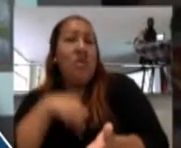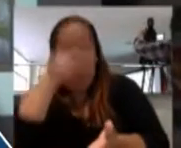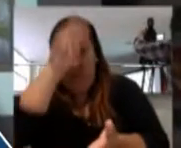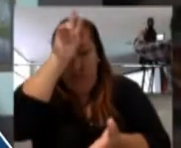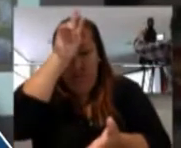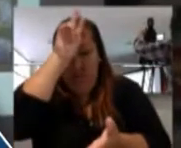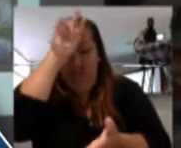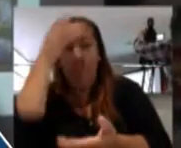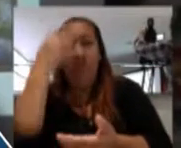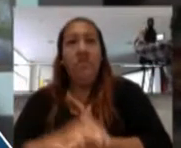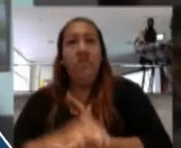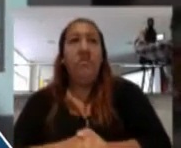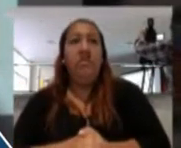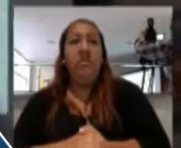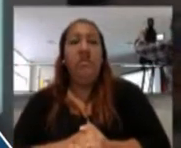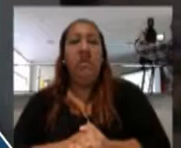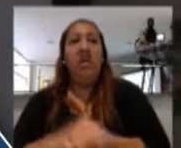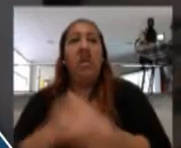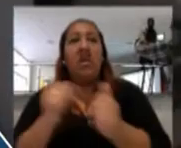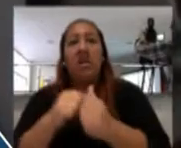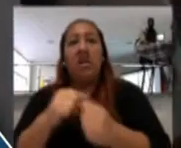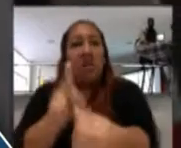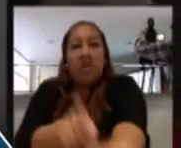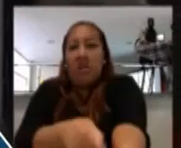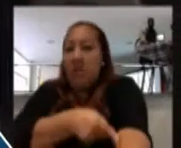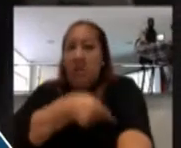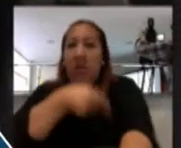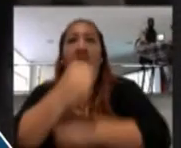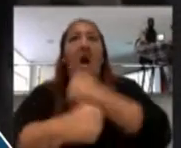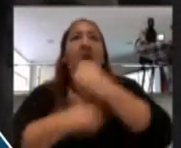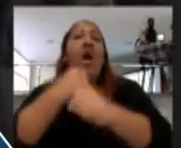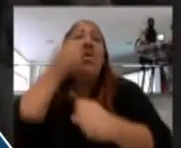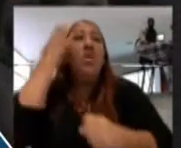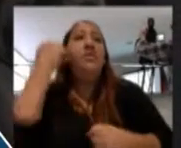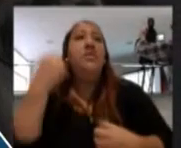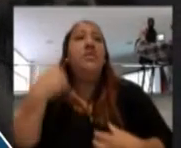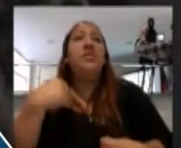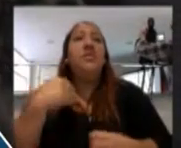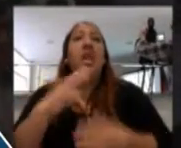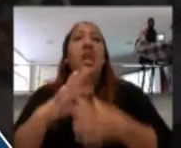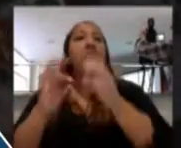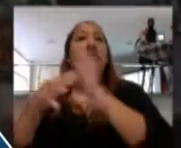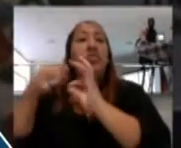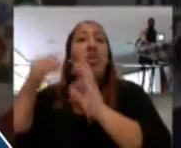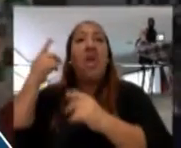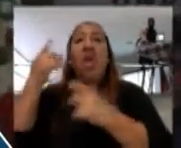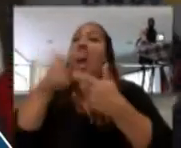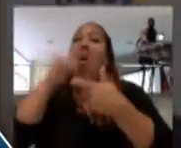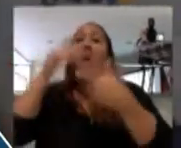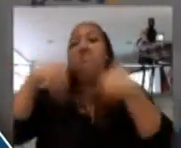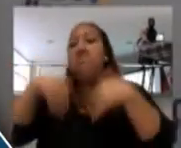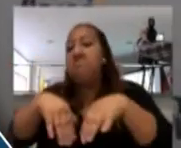Perú, y esto es producto de la herencia que nos le dieron los españoles, hacemos que esto fluya, que el agua fluya, ¿no es cierto?